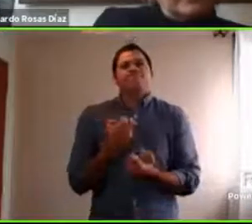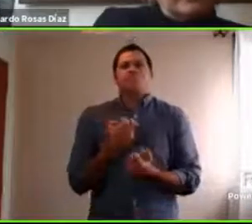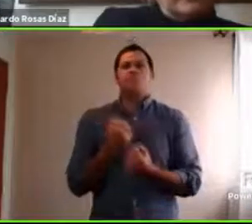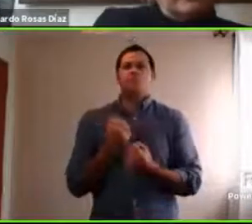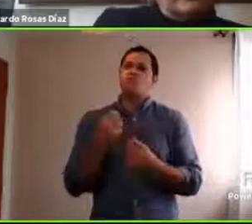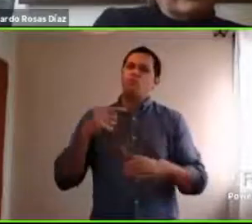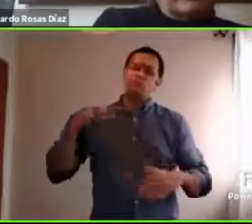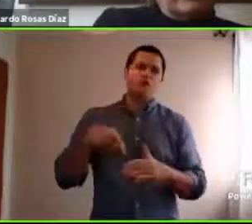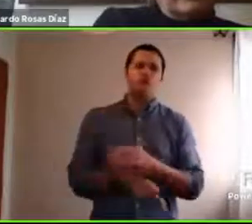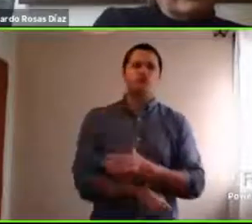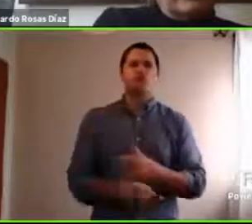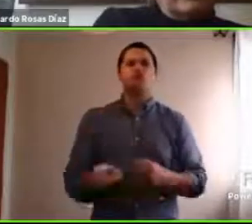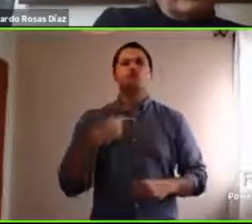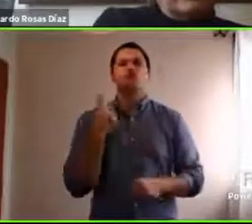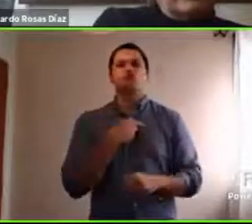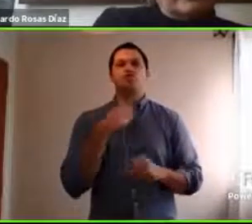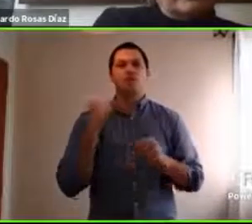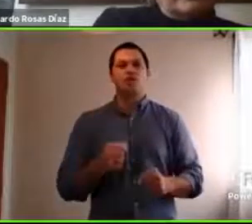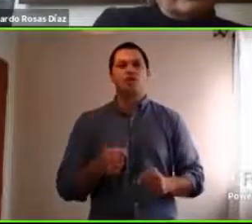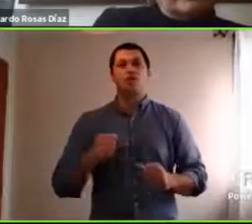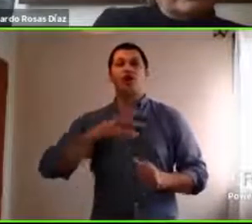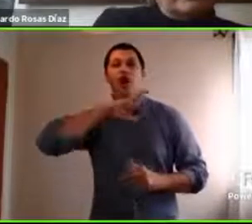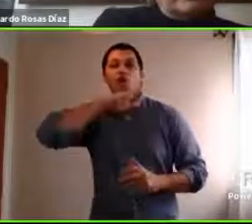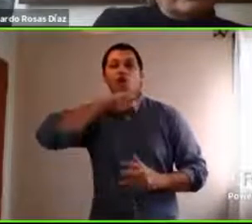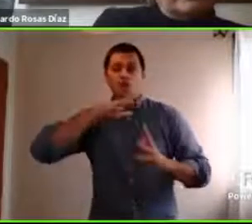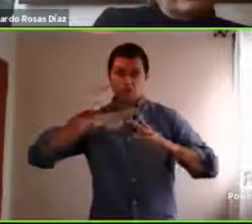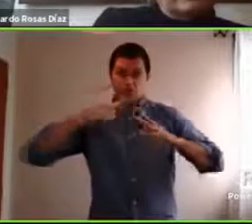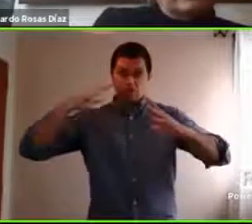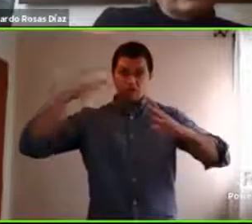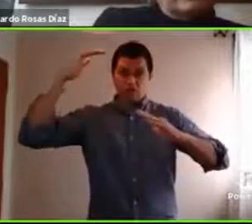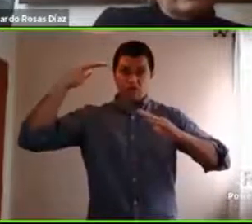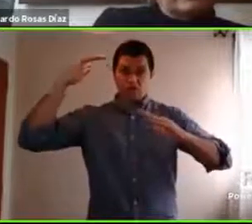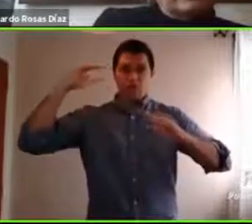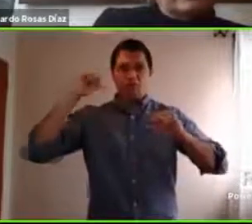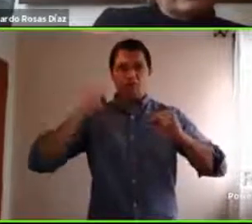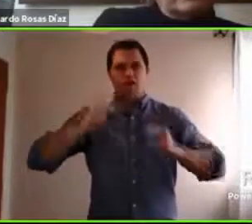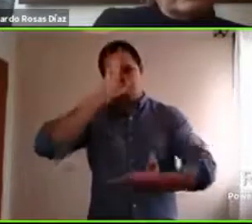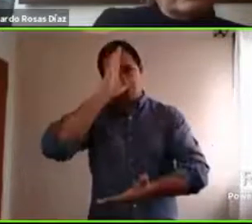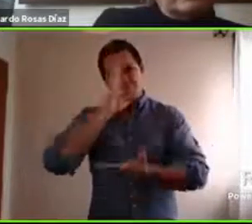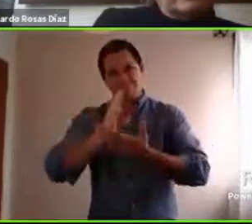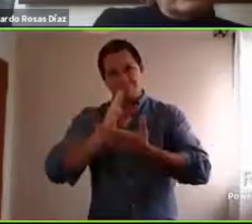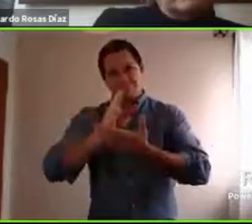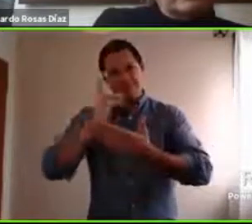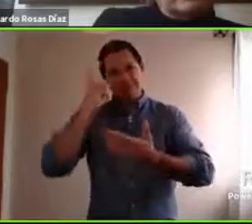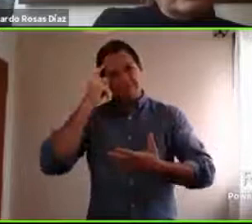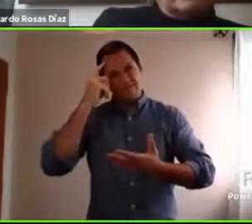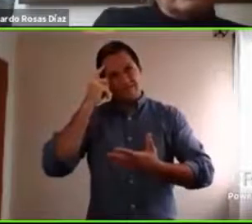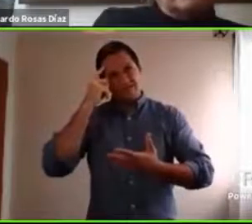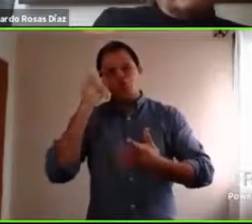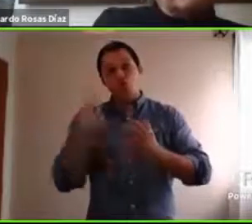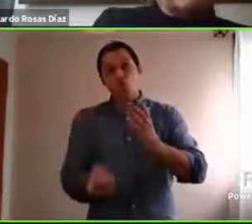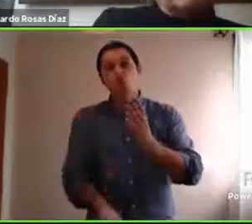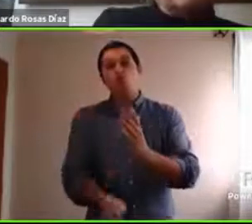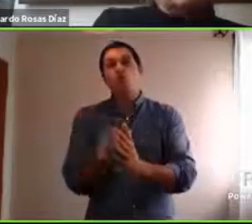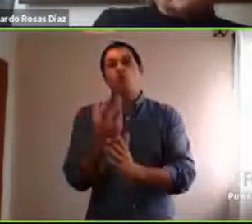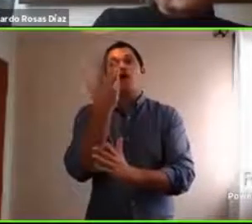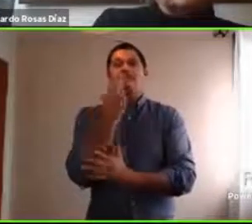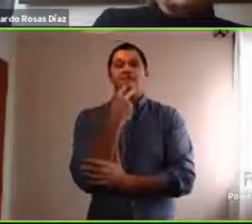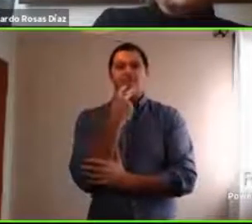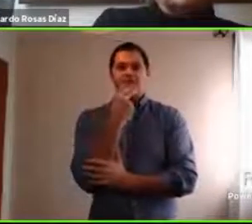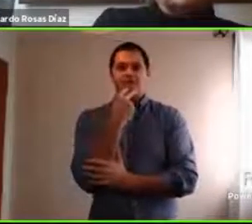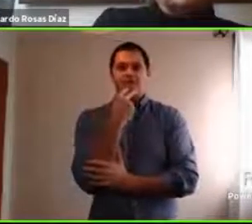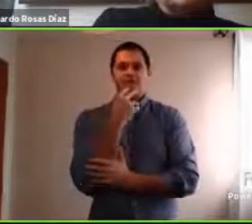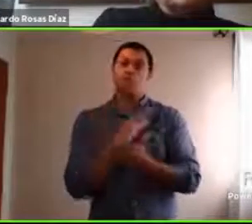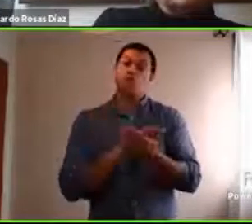pongamos las cabezas todos los adultos que podamos y pensemos creativamente en una nueva modalidad desde lo escolar por lo menos